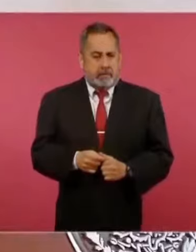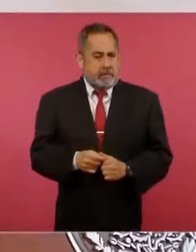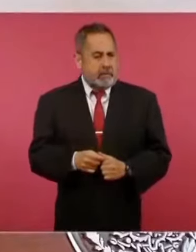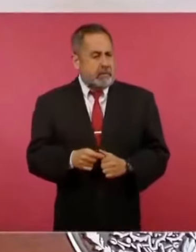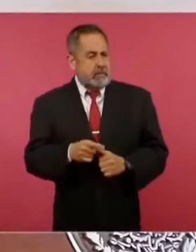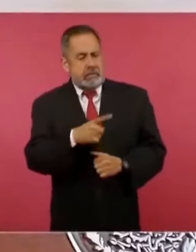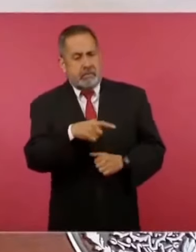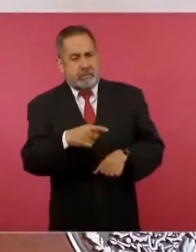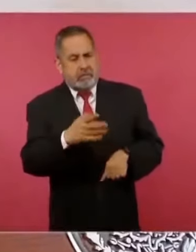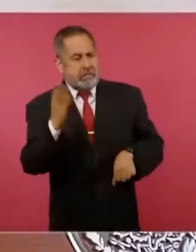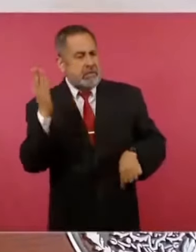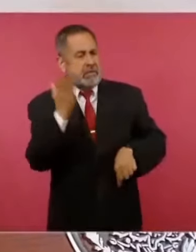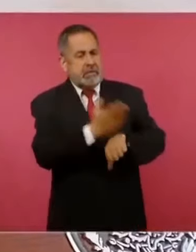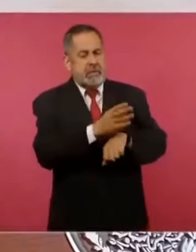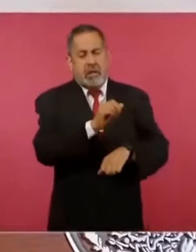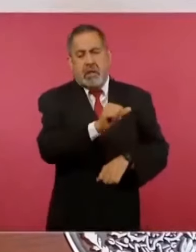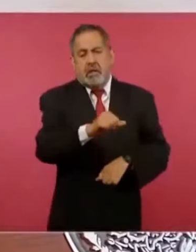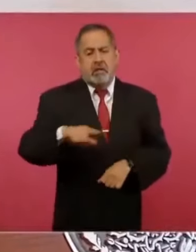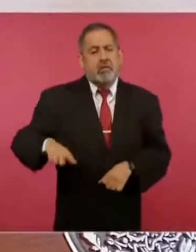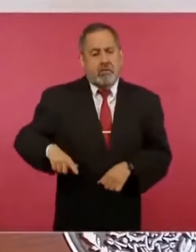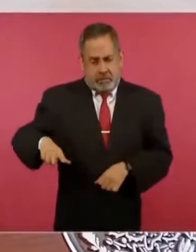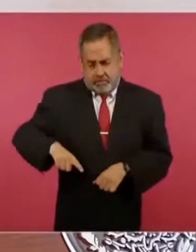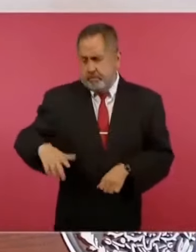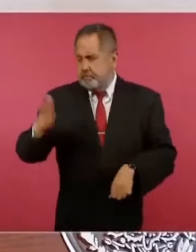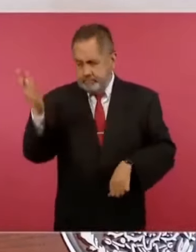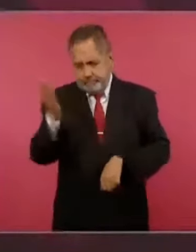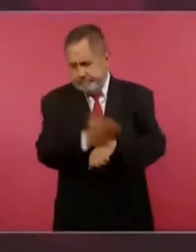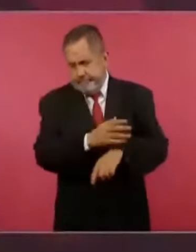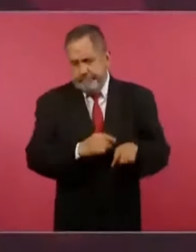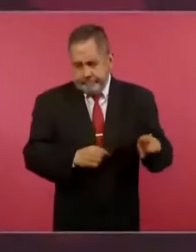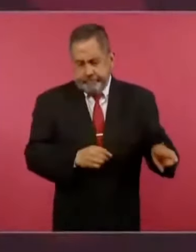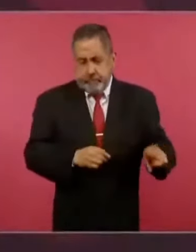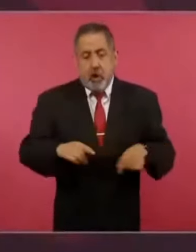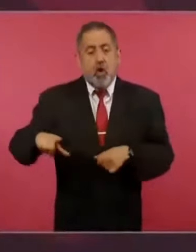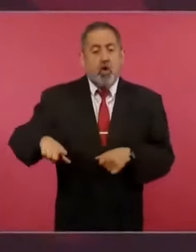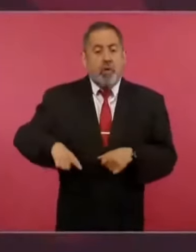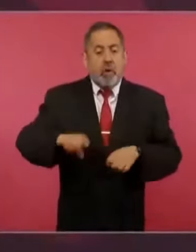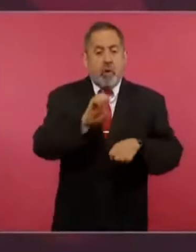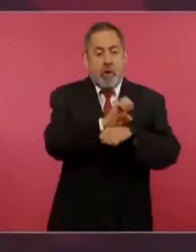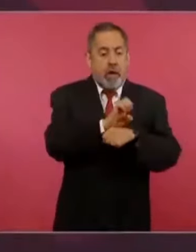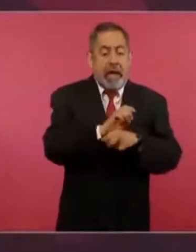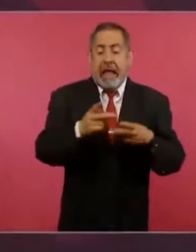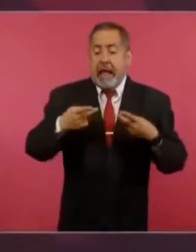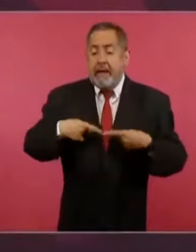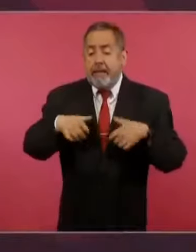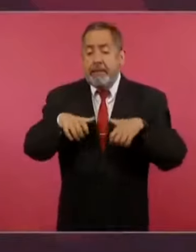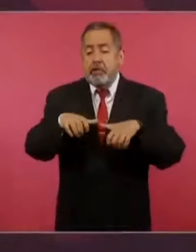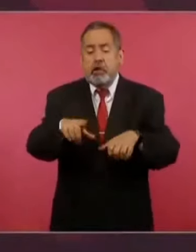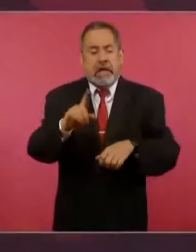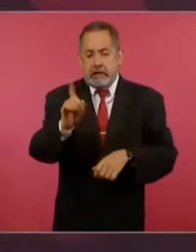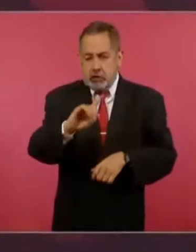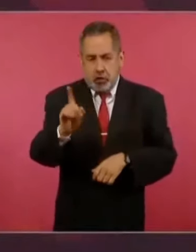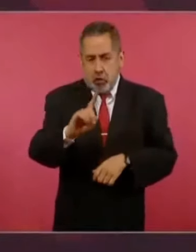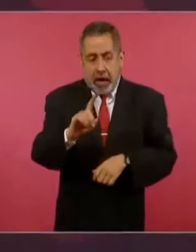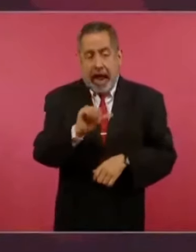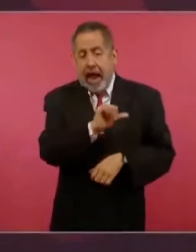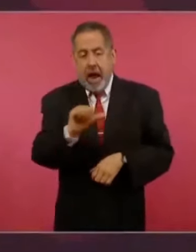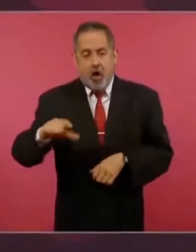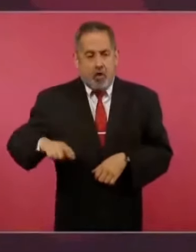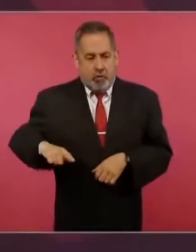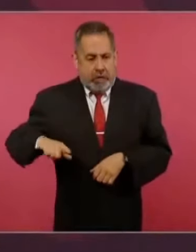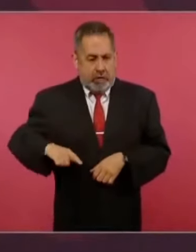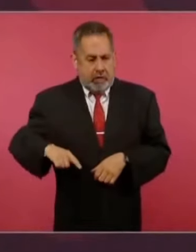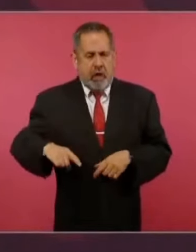al gobierno de Ecuador, no al pueblo de Ecuador, que es un pueblo